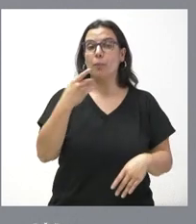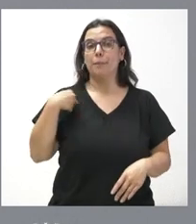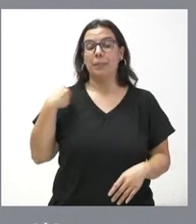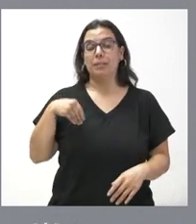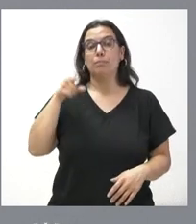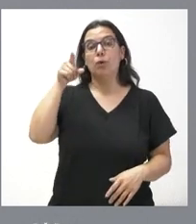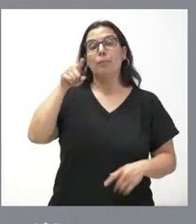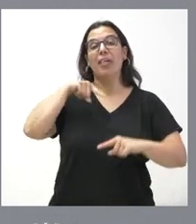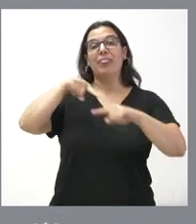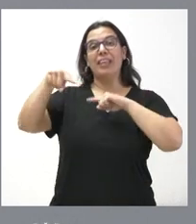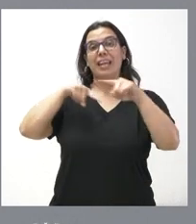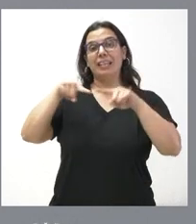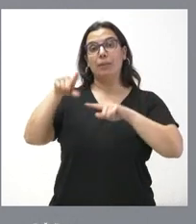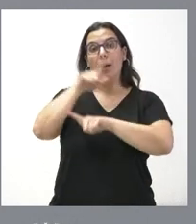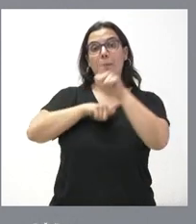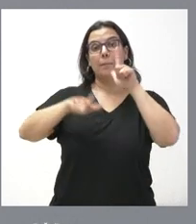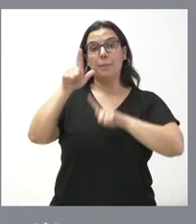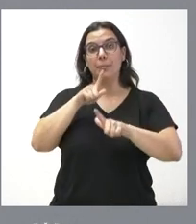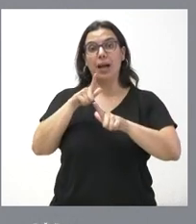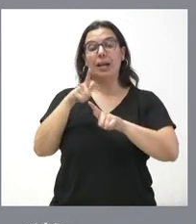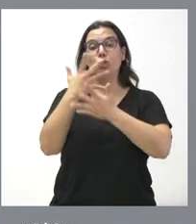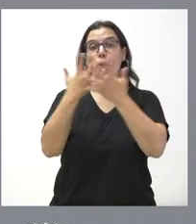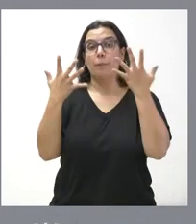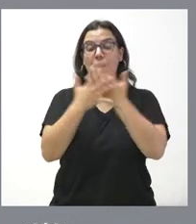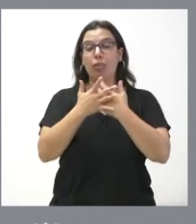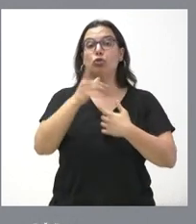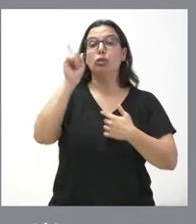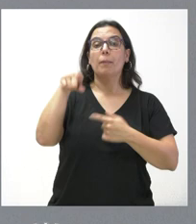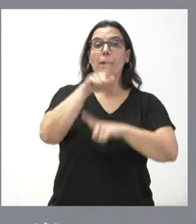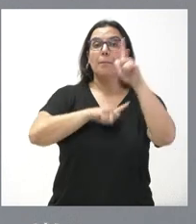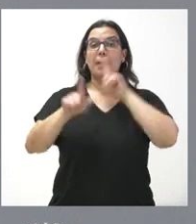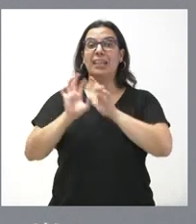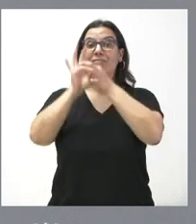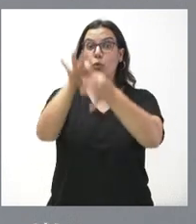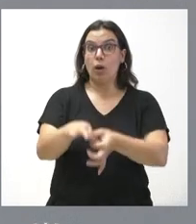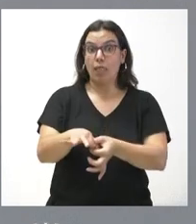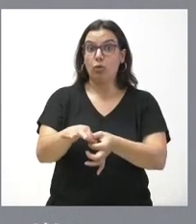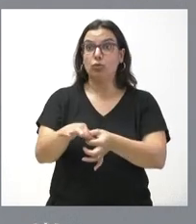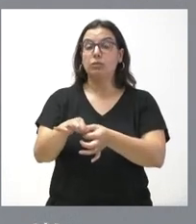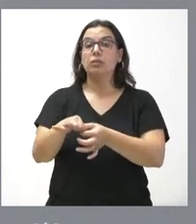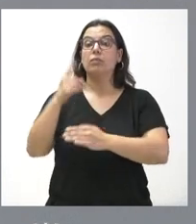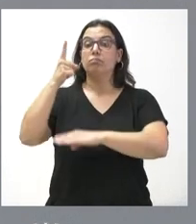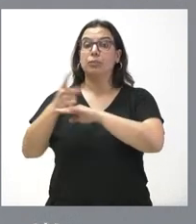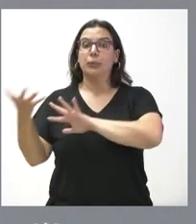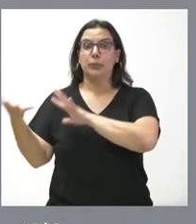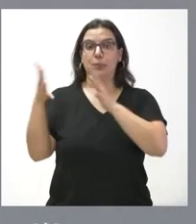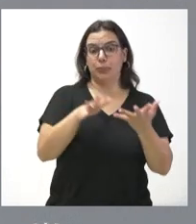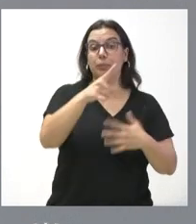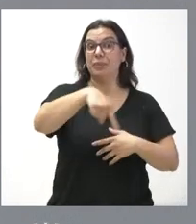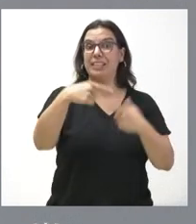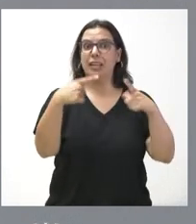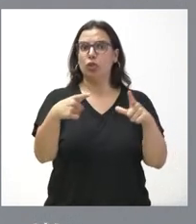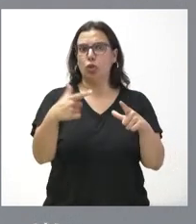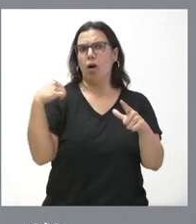de la directiva de viajes combinados y de viajes vinculados. Esta es una regulación muy esperada por el sector